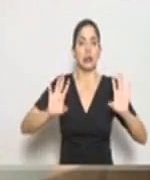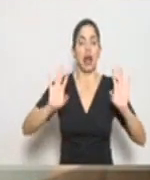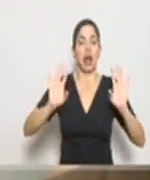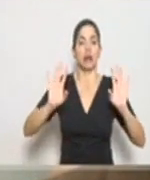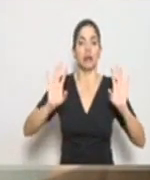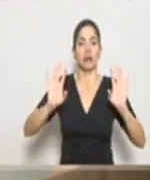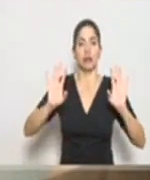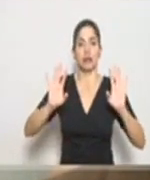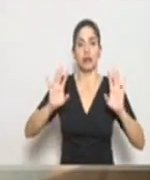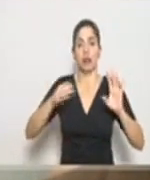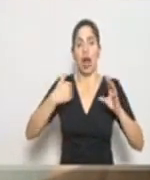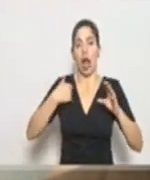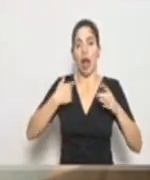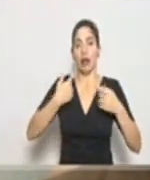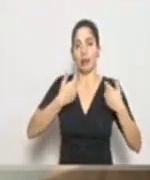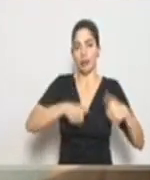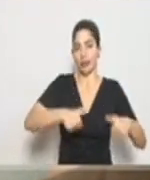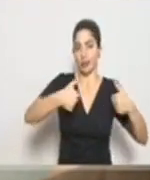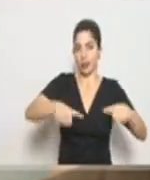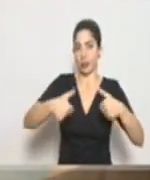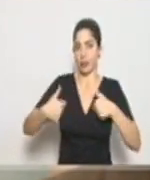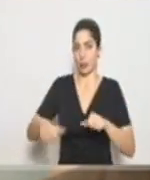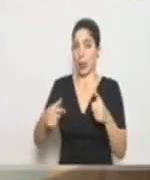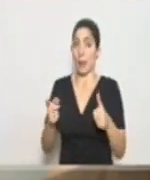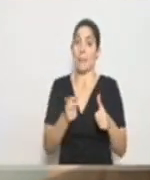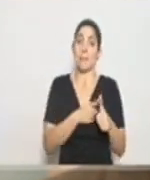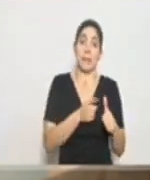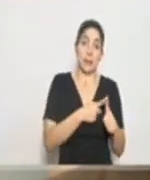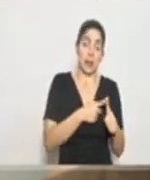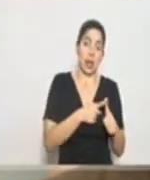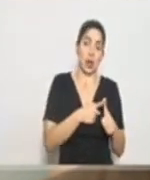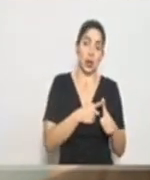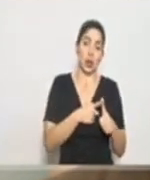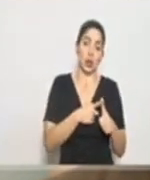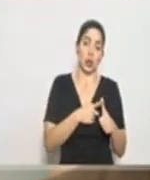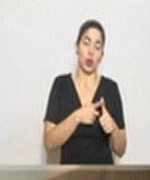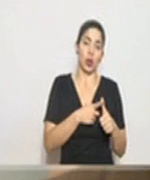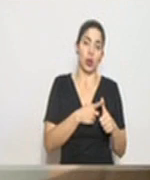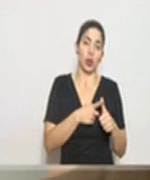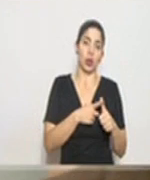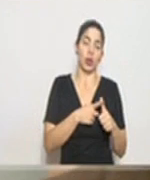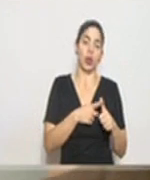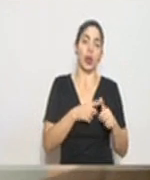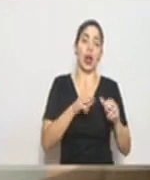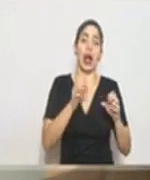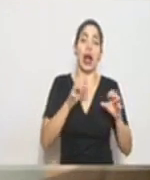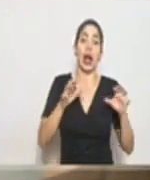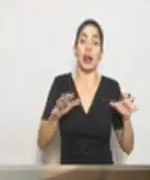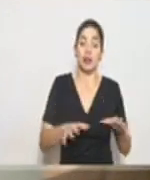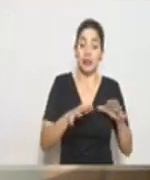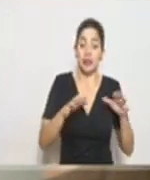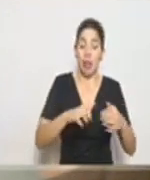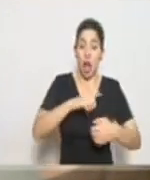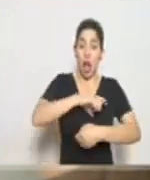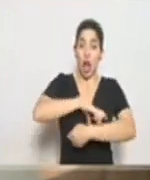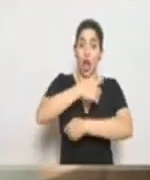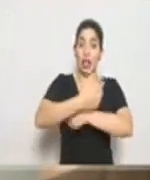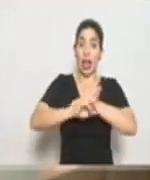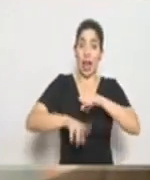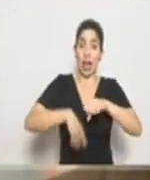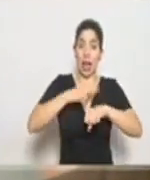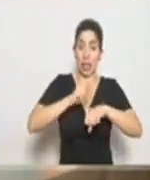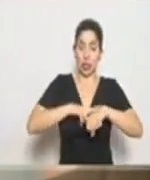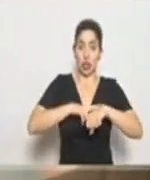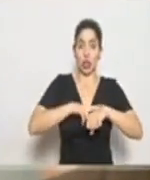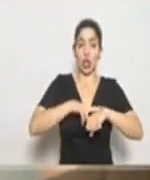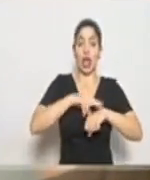acuerdos. Primero, se suprimen la realización de la Lotería Nacional